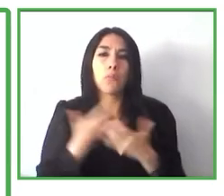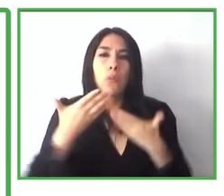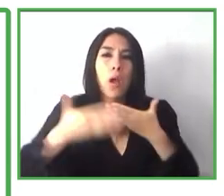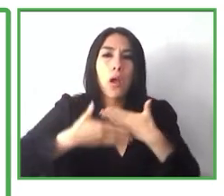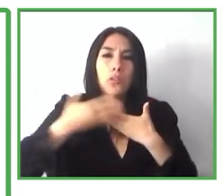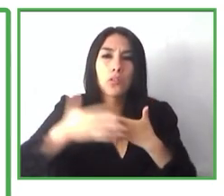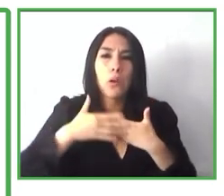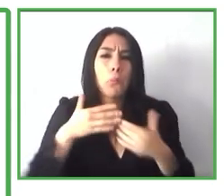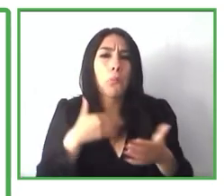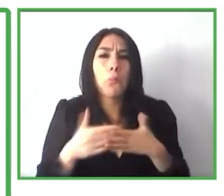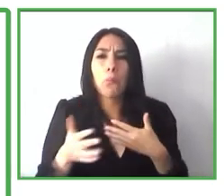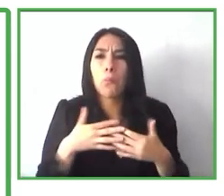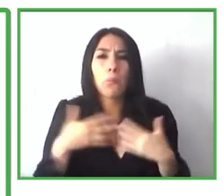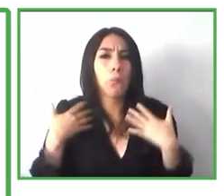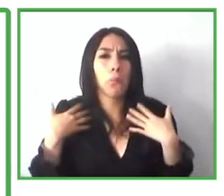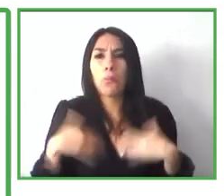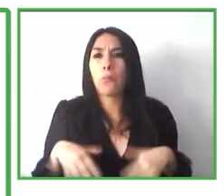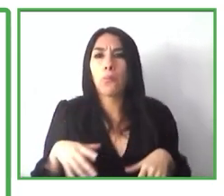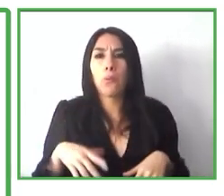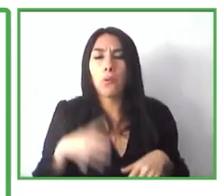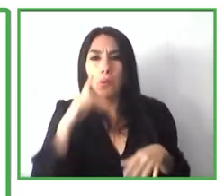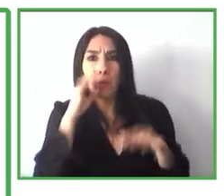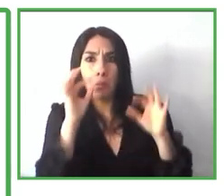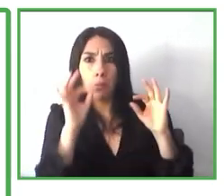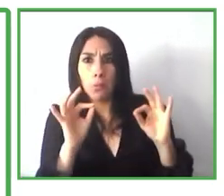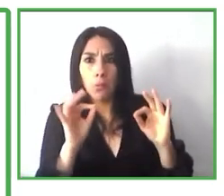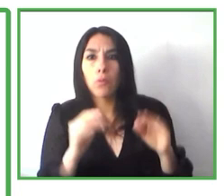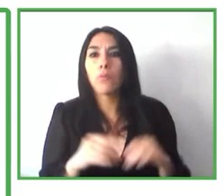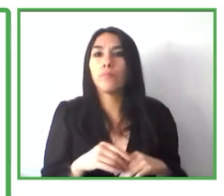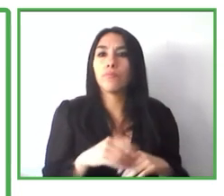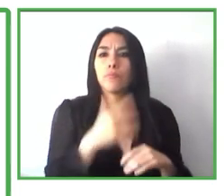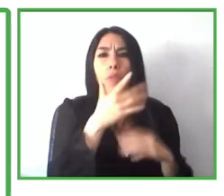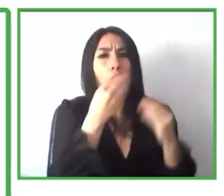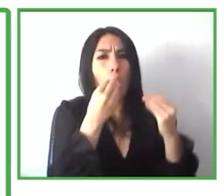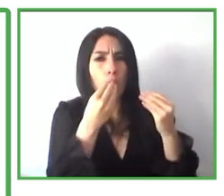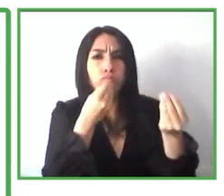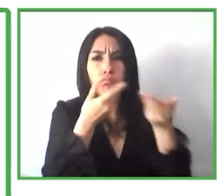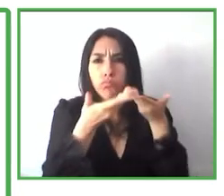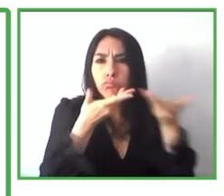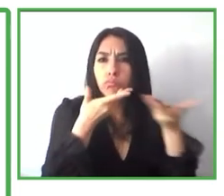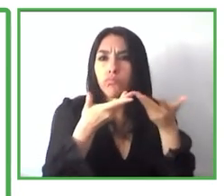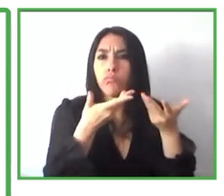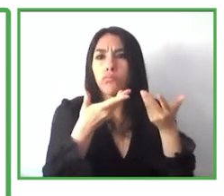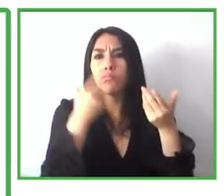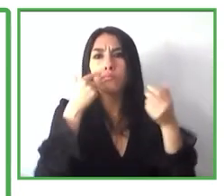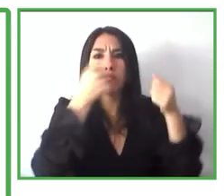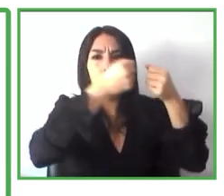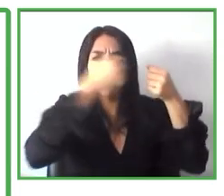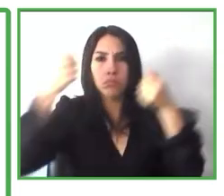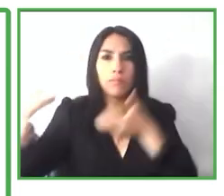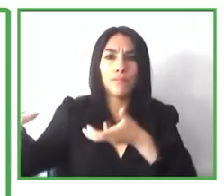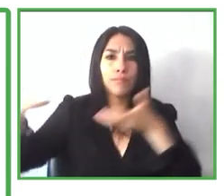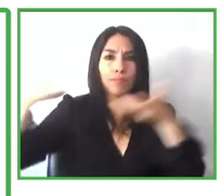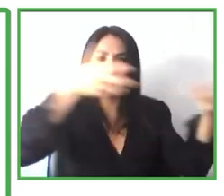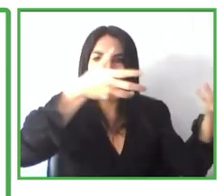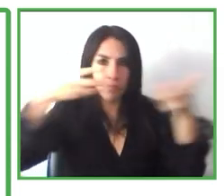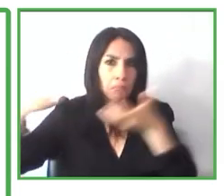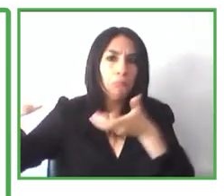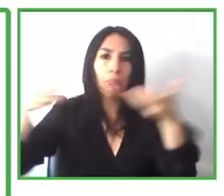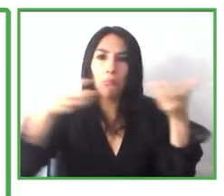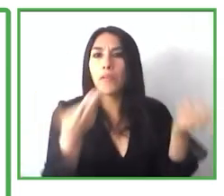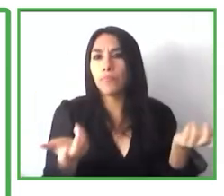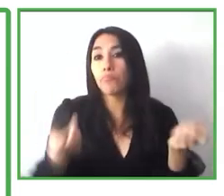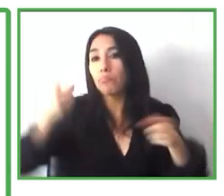en la mañana. A veces en los trabajos hay personas que no tienen la costumbre de compartir con